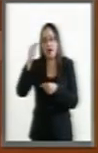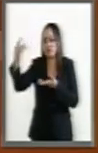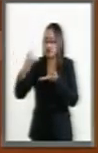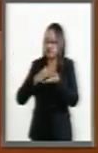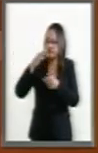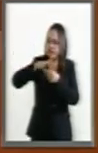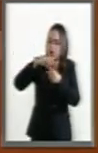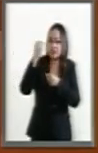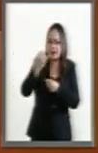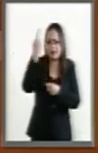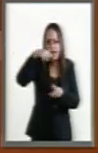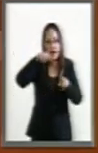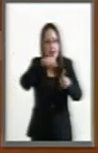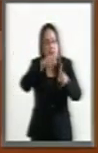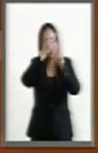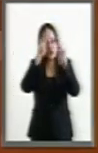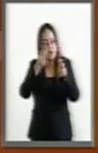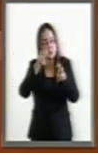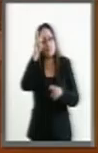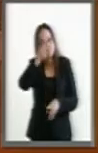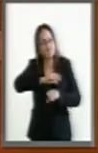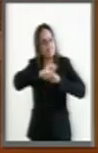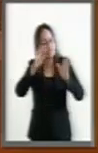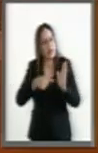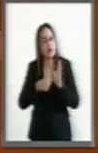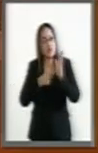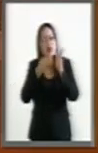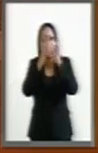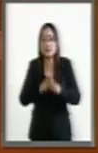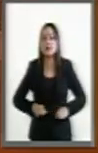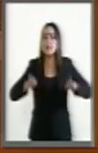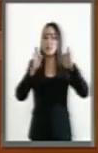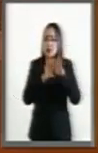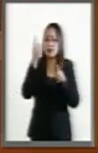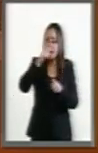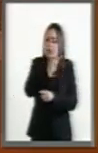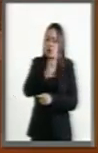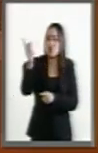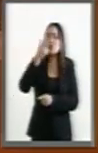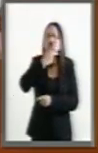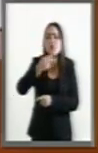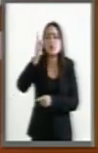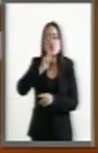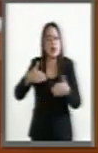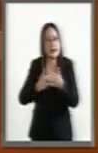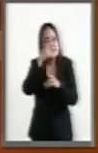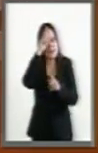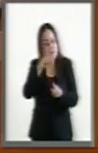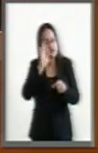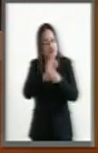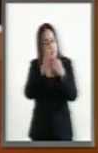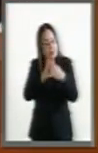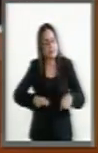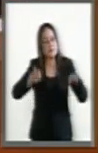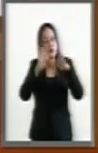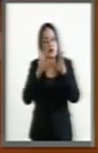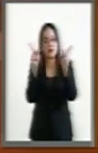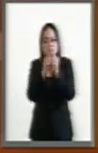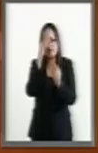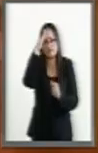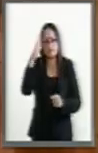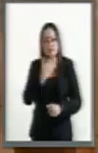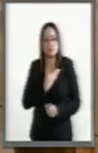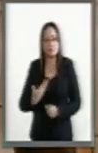para dichos temas que sin duda son imprescindibles para todas y todos los mexicanos. Es cuanto, señor presidente.